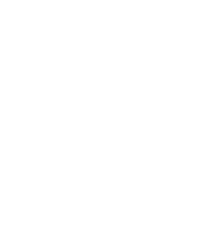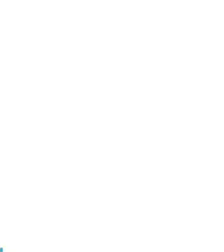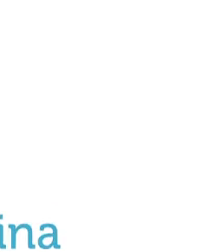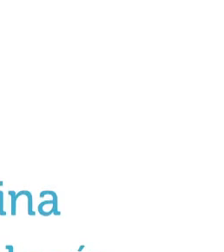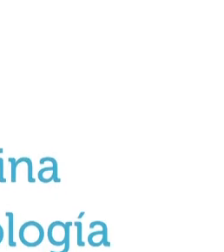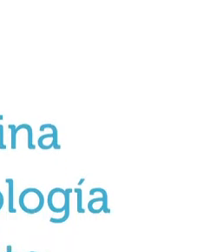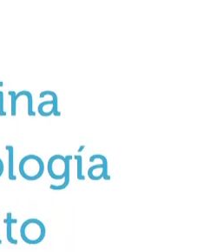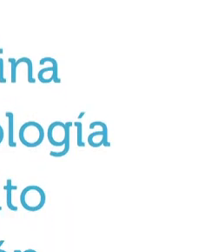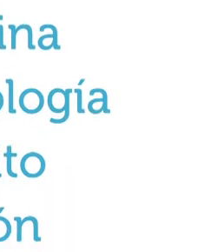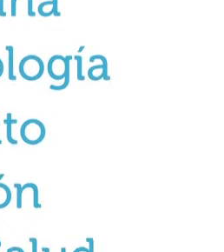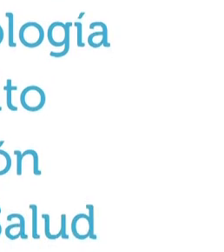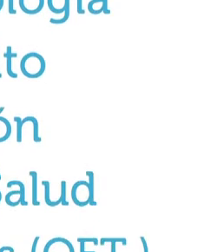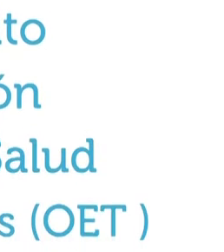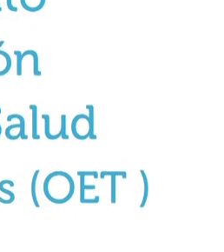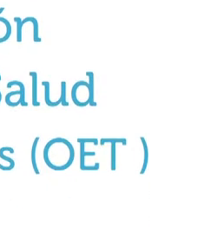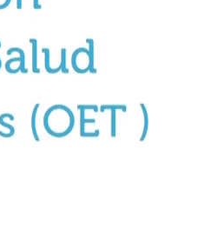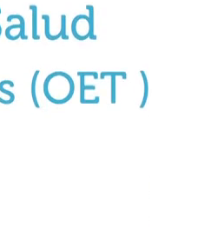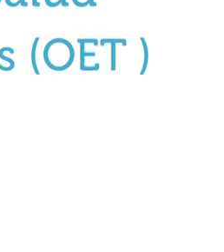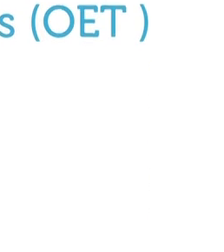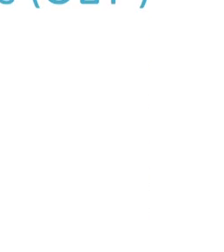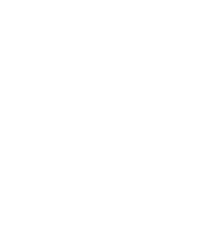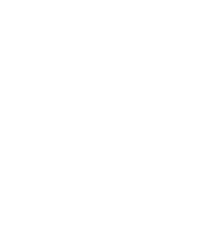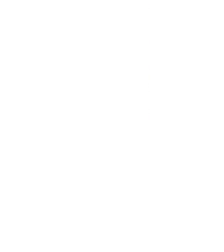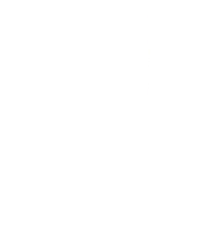¡Gracias! ¡Gracias!